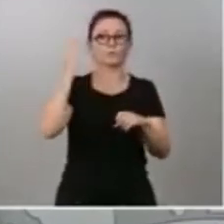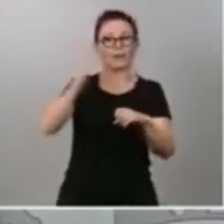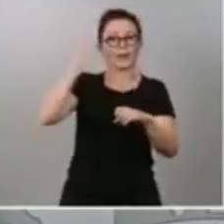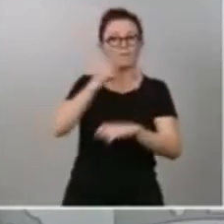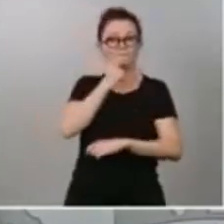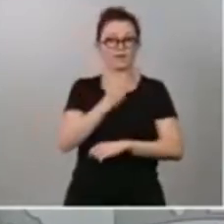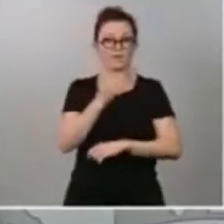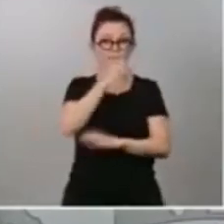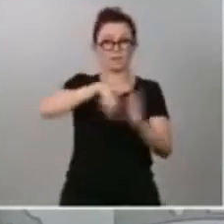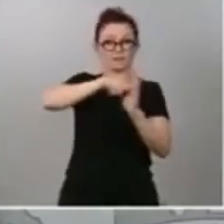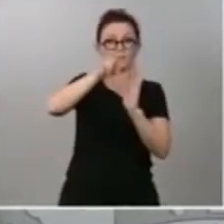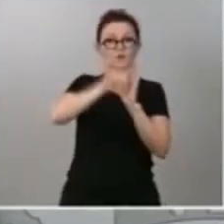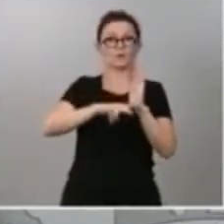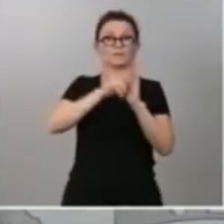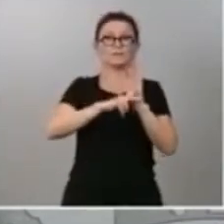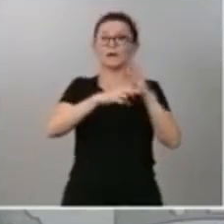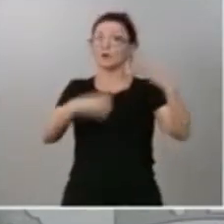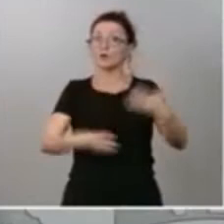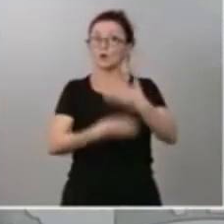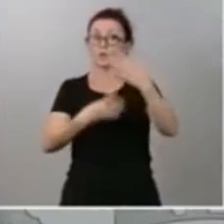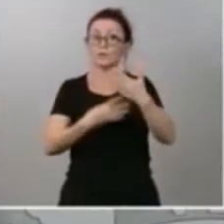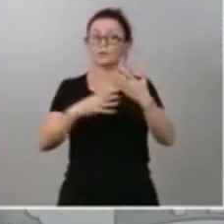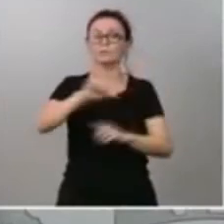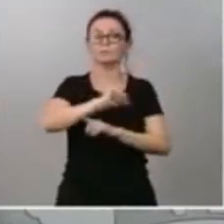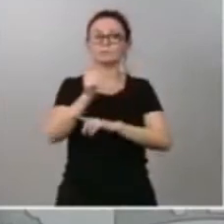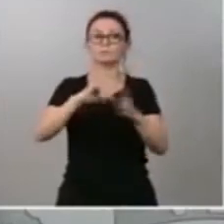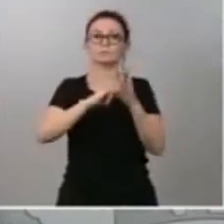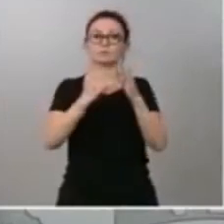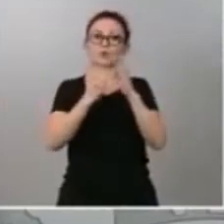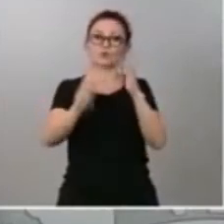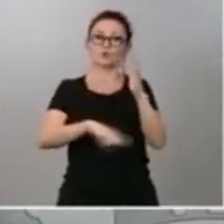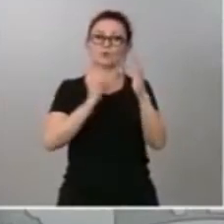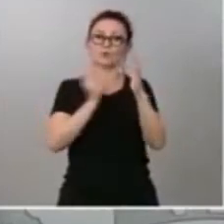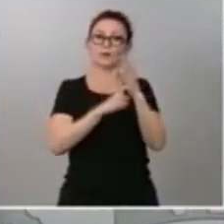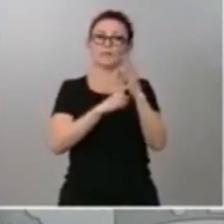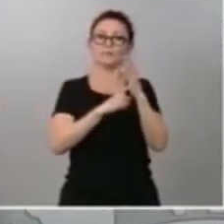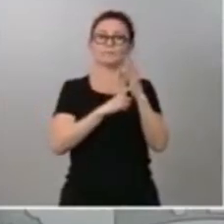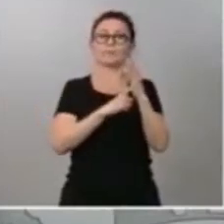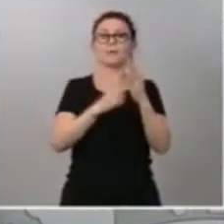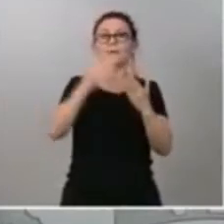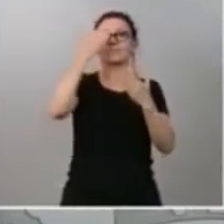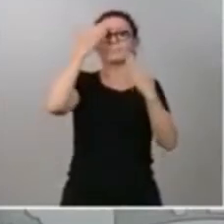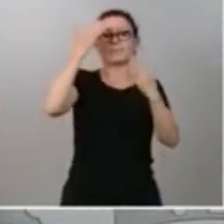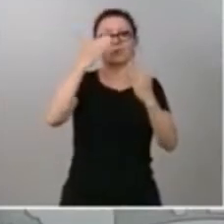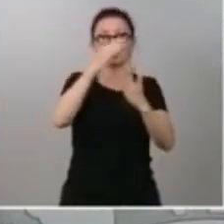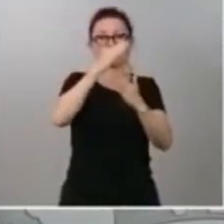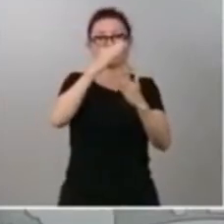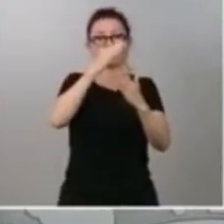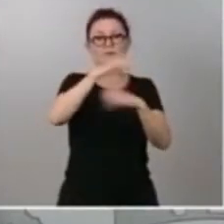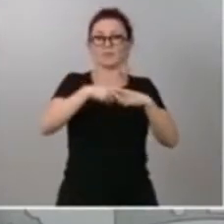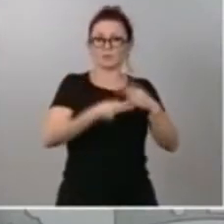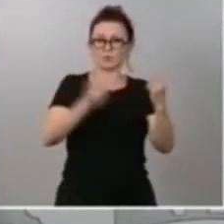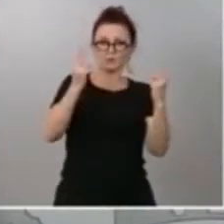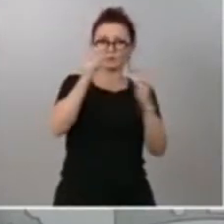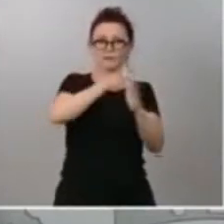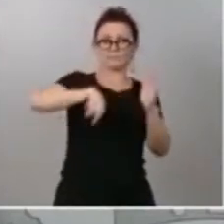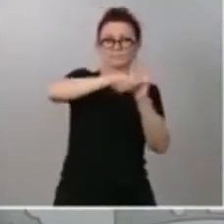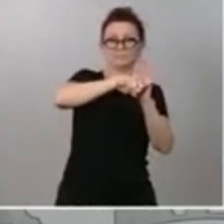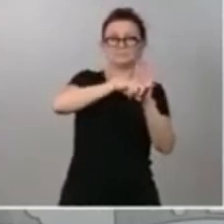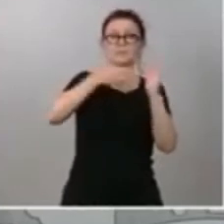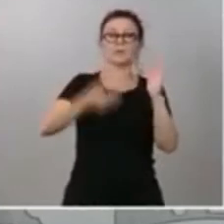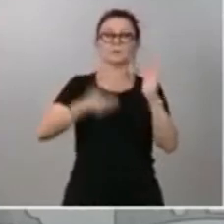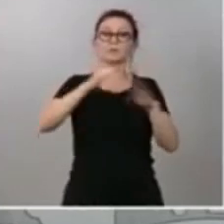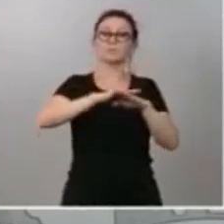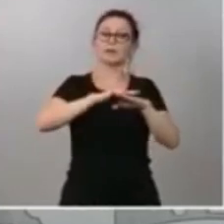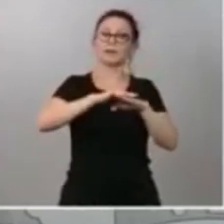lugar, aprobaremos el proyecto de ley de memoria democrática como medida imprescindible para reafirmar la dignidad y los valores